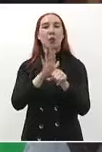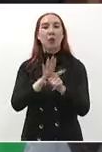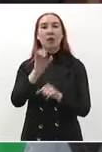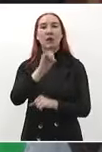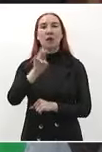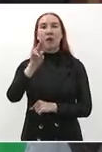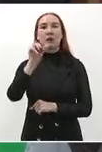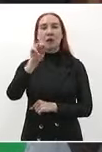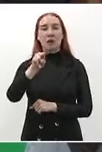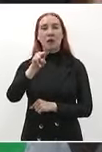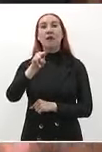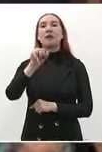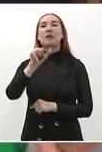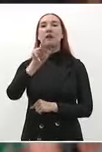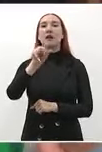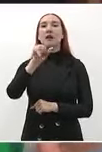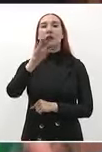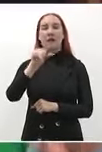tenía valor o no